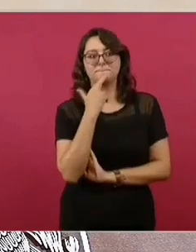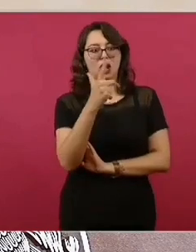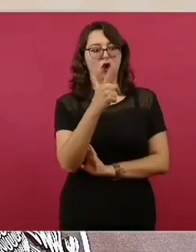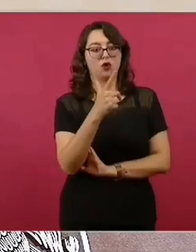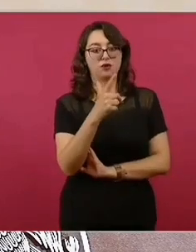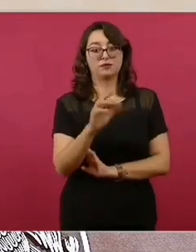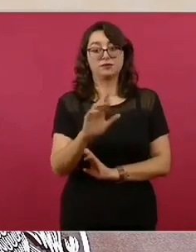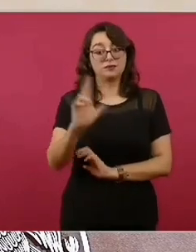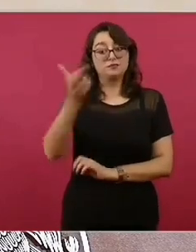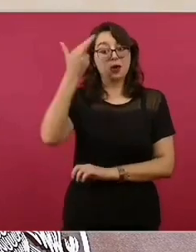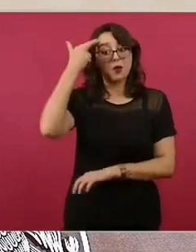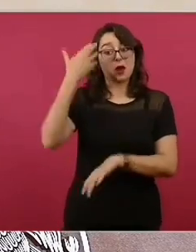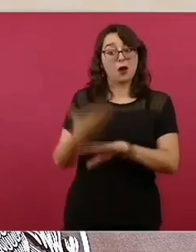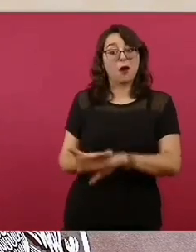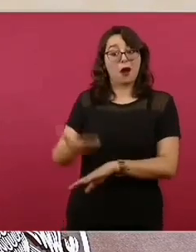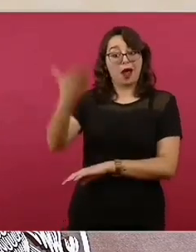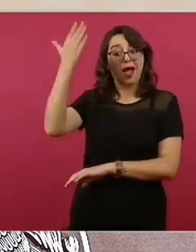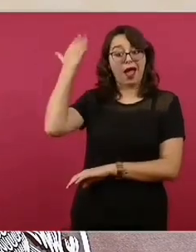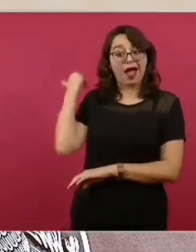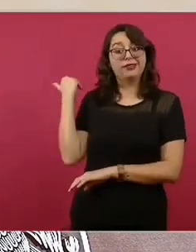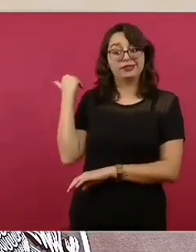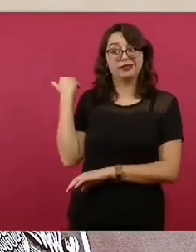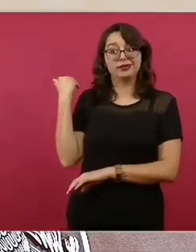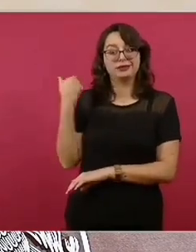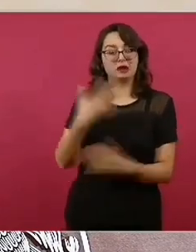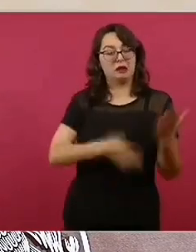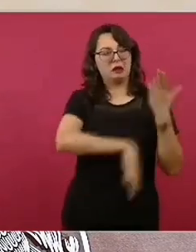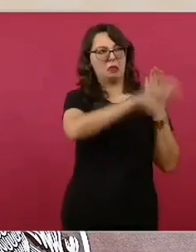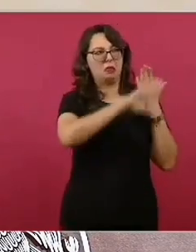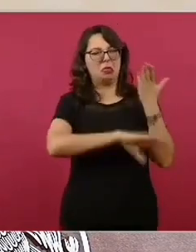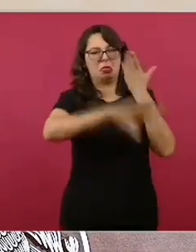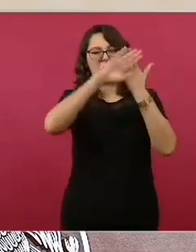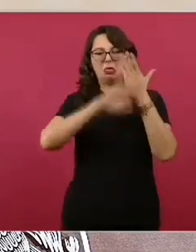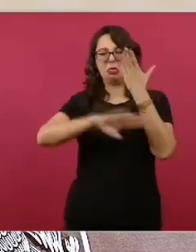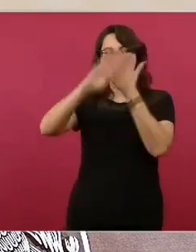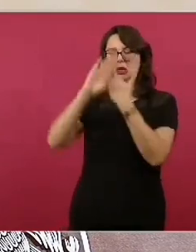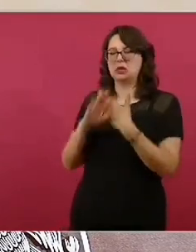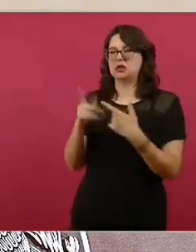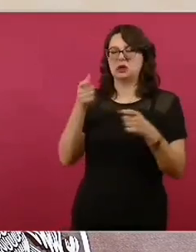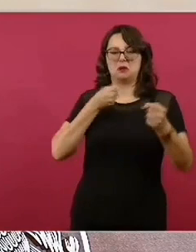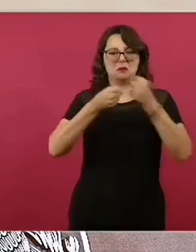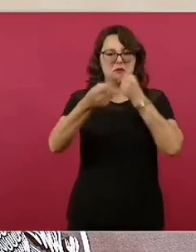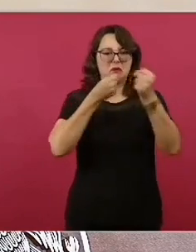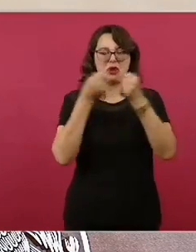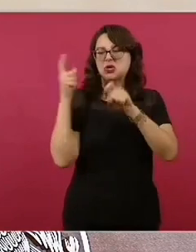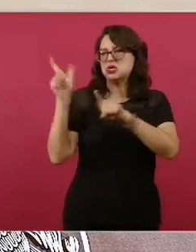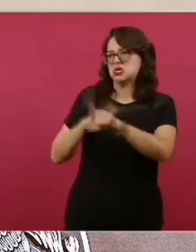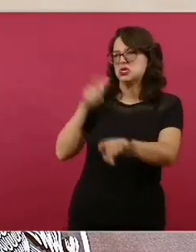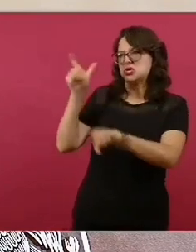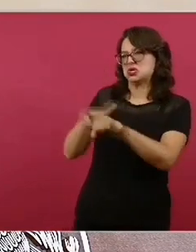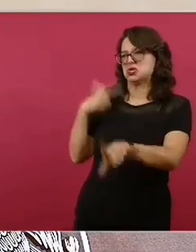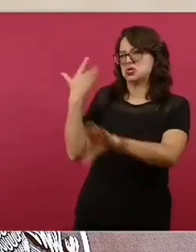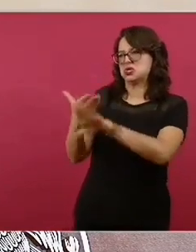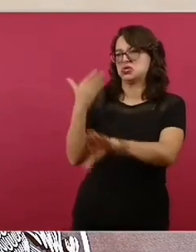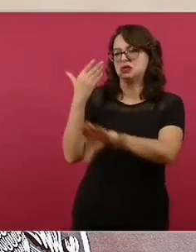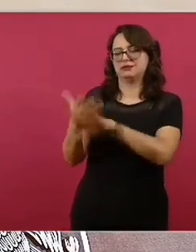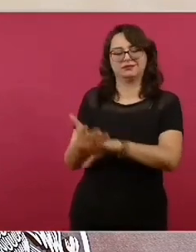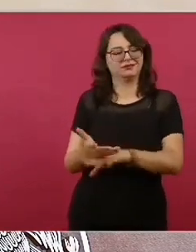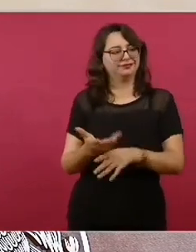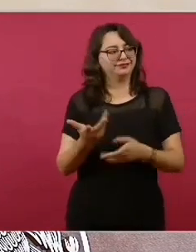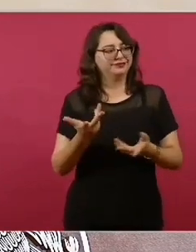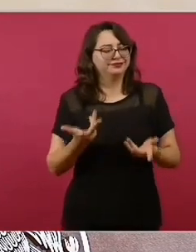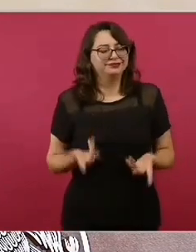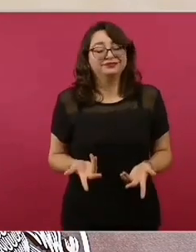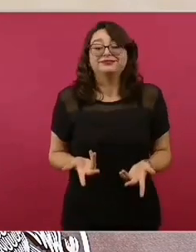corporativos a un modelo que México usó exitosamente junto con otras 11 elementos de información